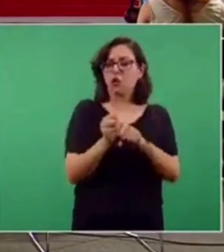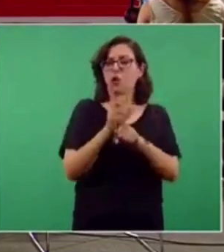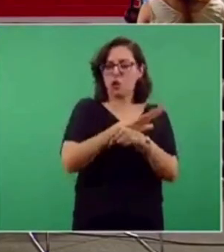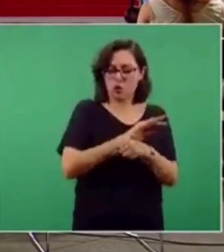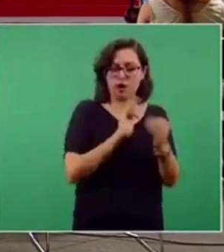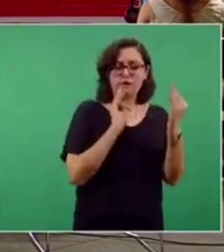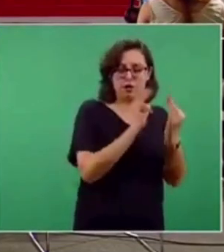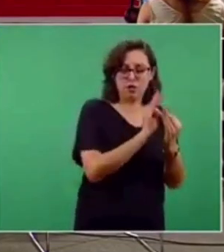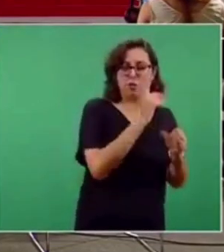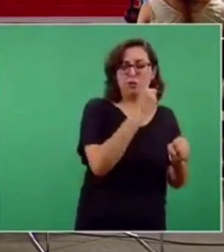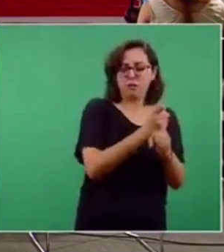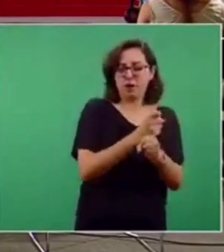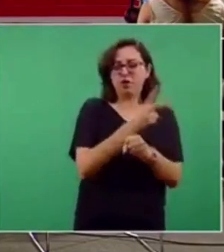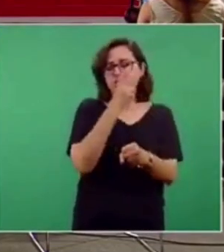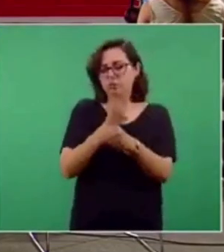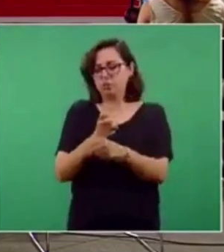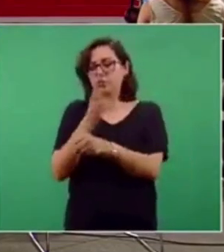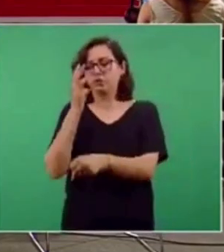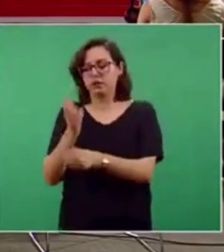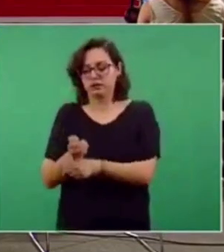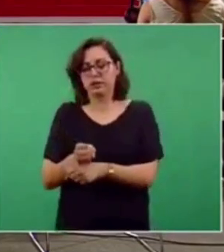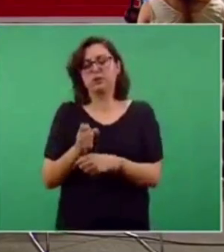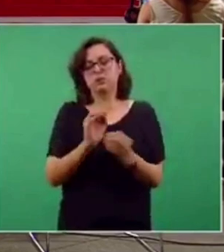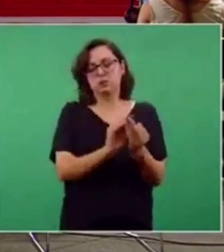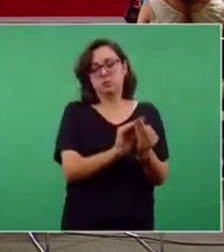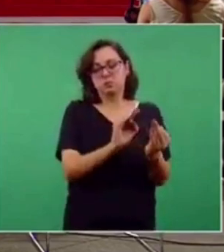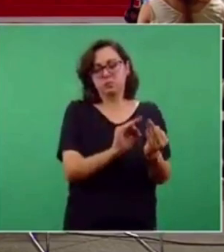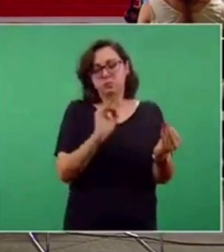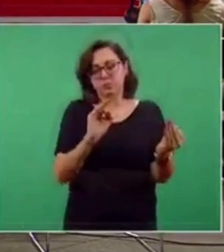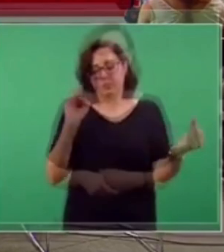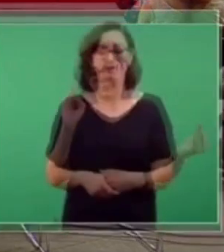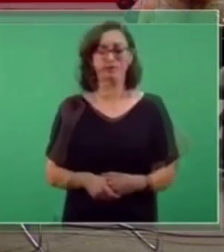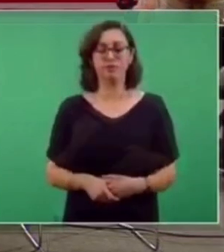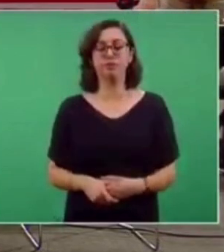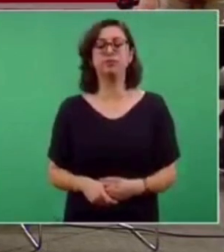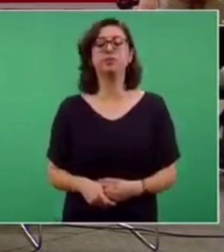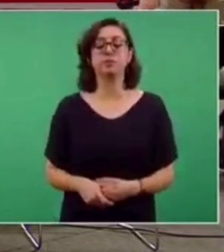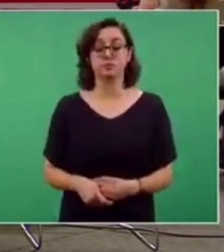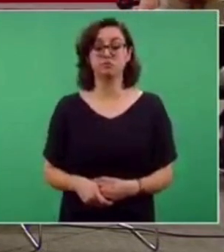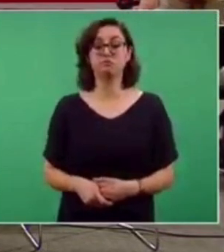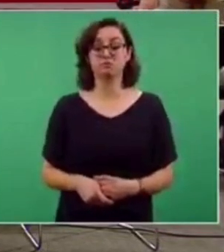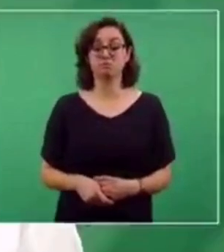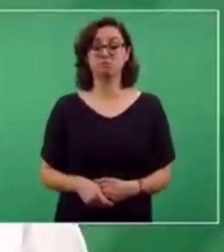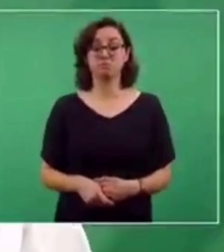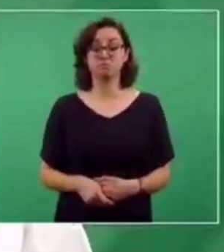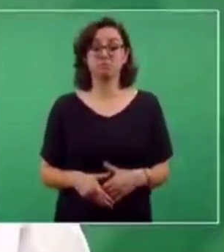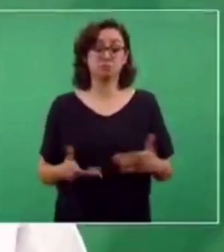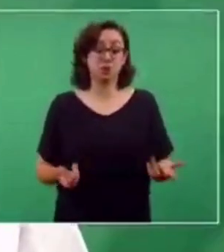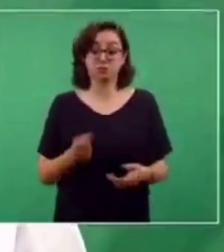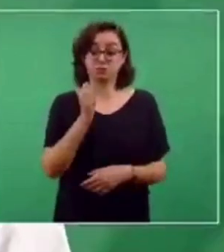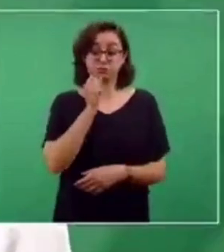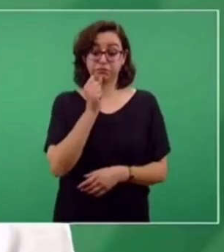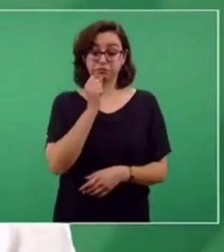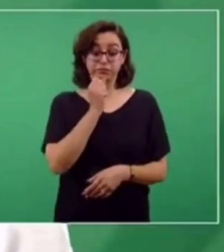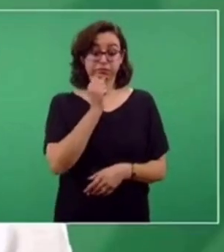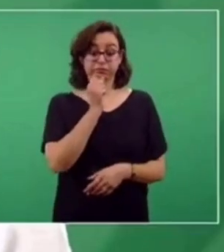de segunda línea o de tercera línea de cercanía al riesgo COVID. En cuanto tengamos esta información